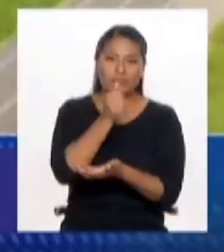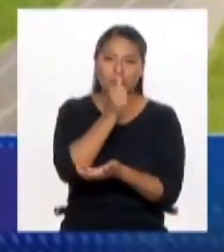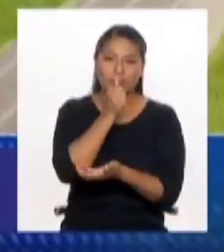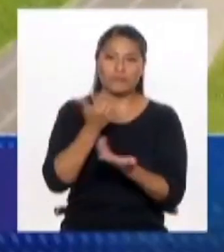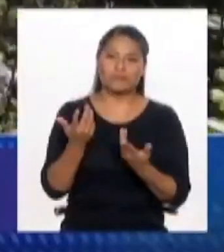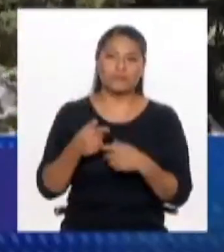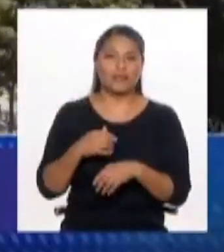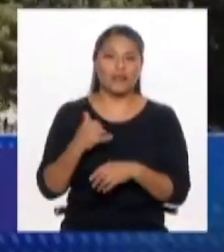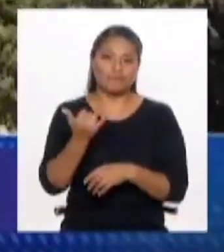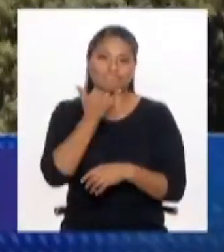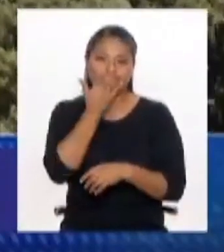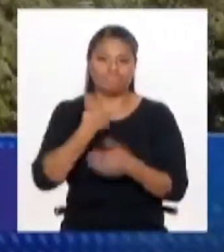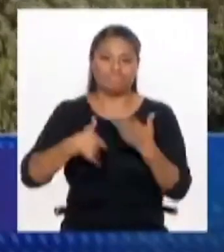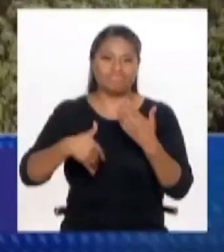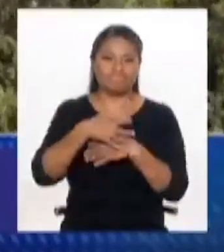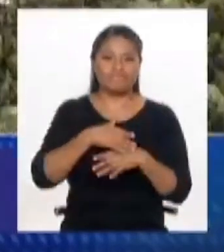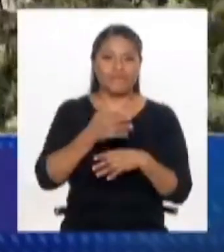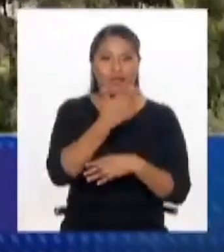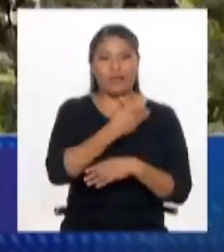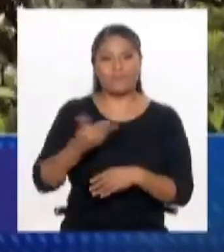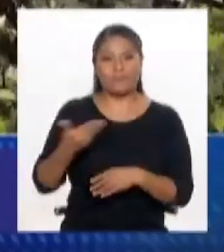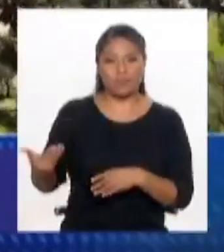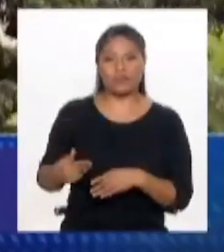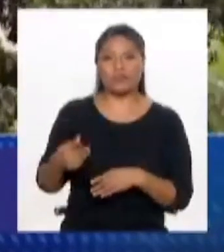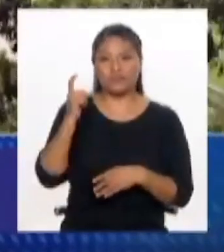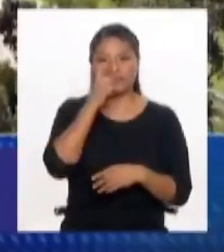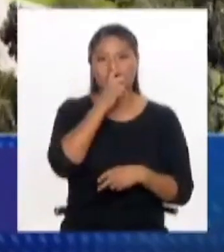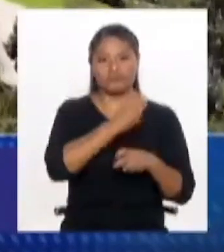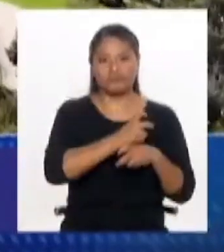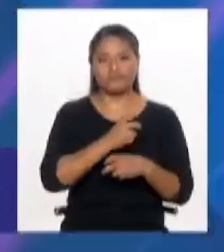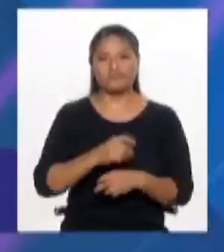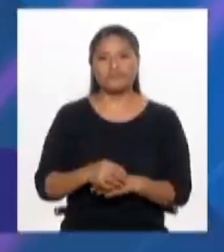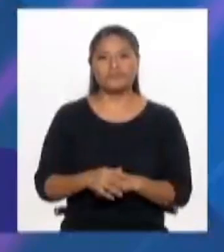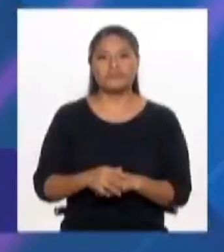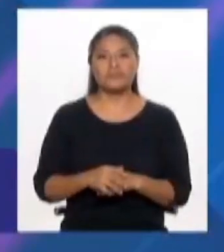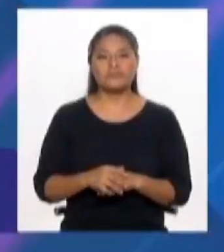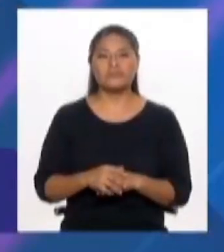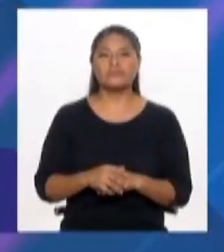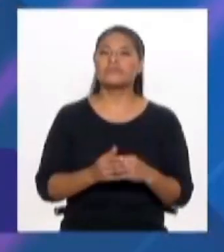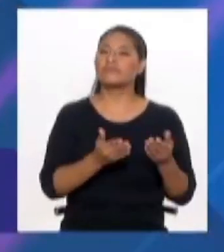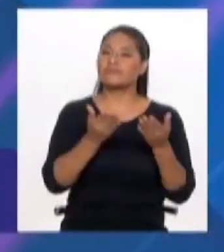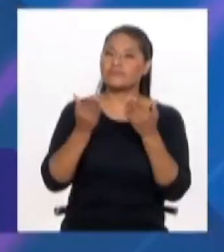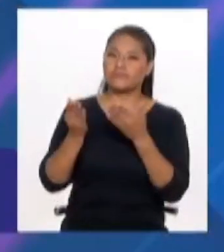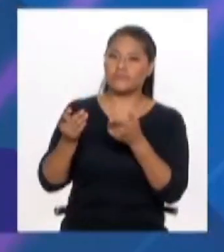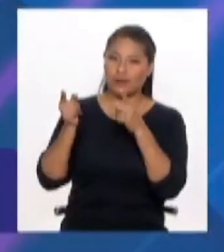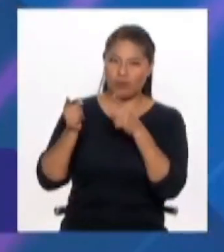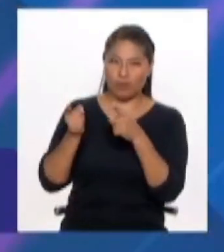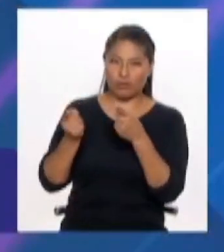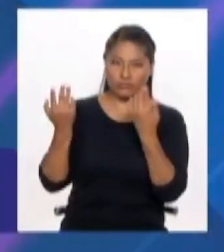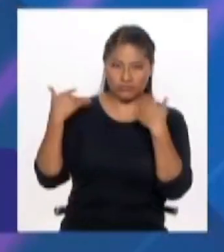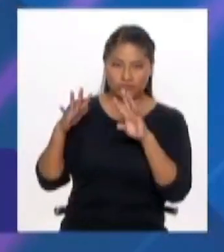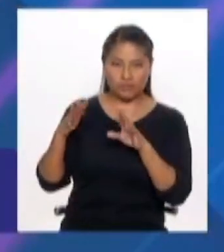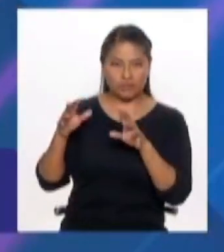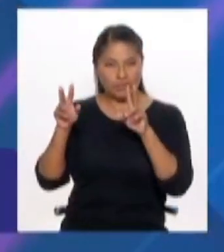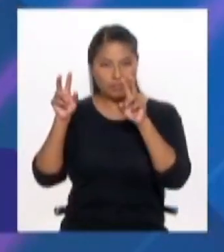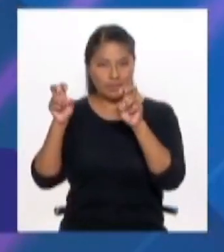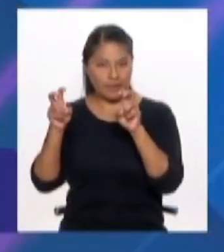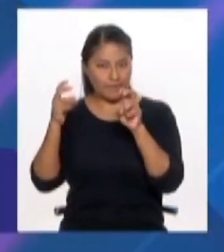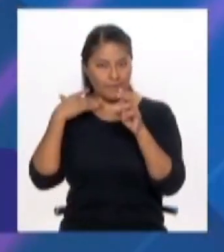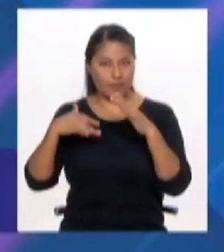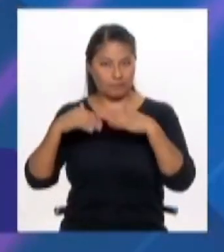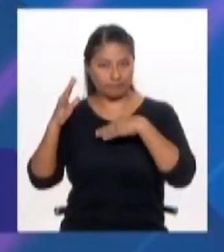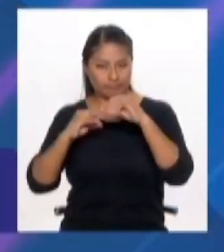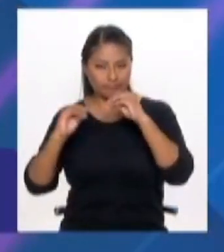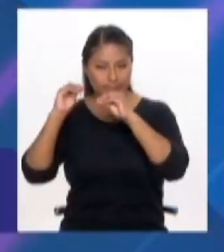Es una falla de nuestro sistema público. Ahora, detrás de esto, Luis, parece que hay un concepto que está vinculado con el mantenimiento